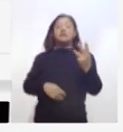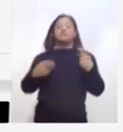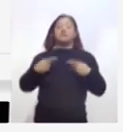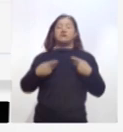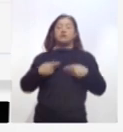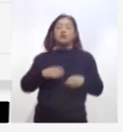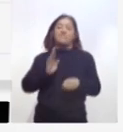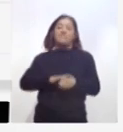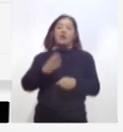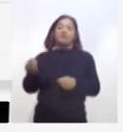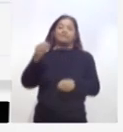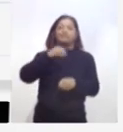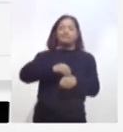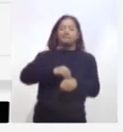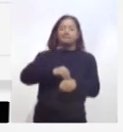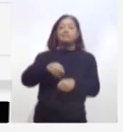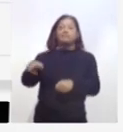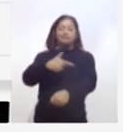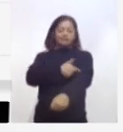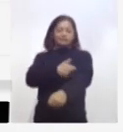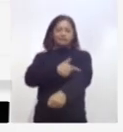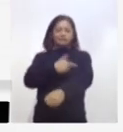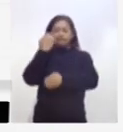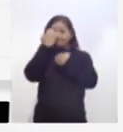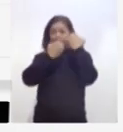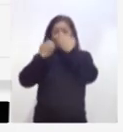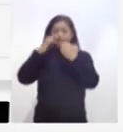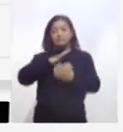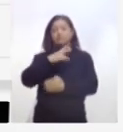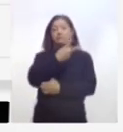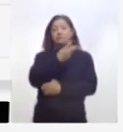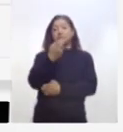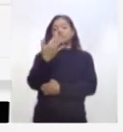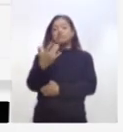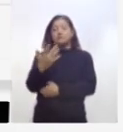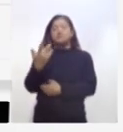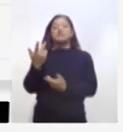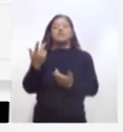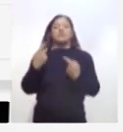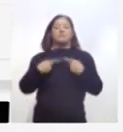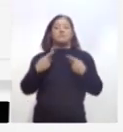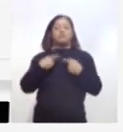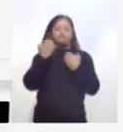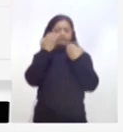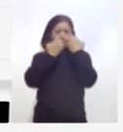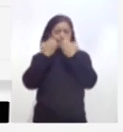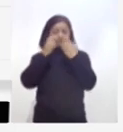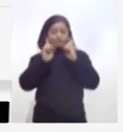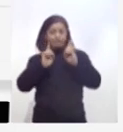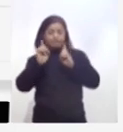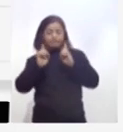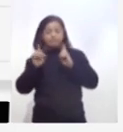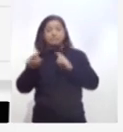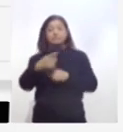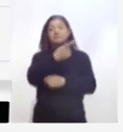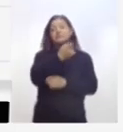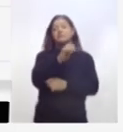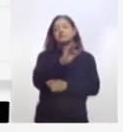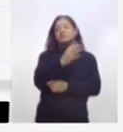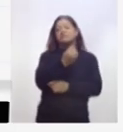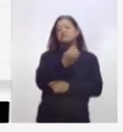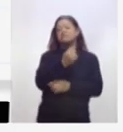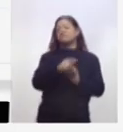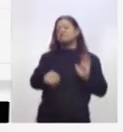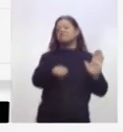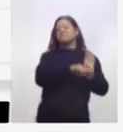momento de las pruebas realizadas, hemos encontrado 205 casos sospechosos, de los que 149 han